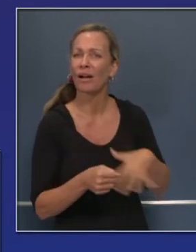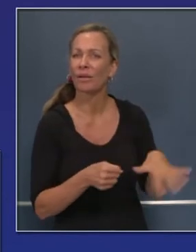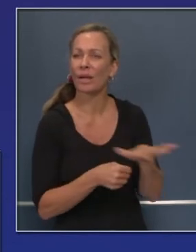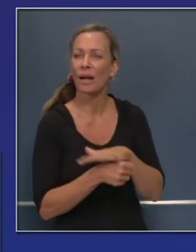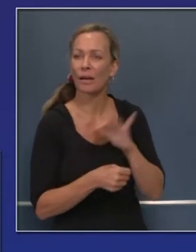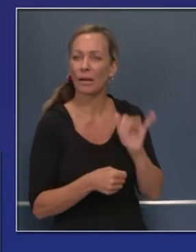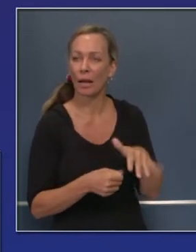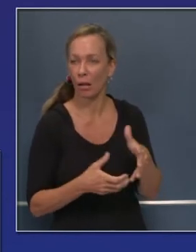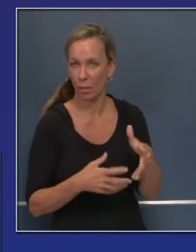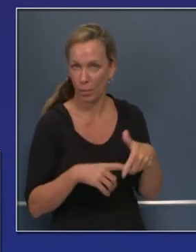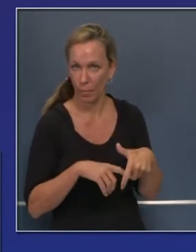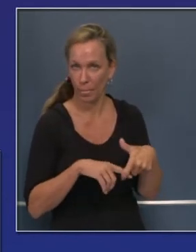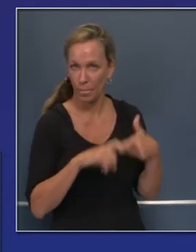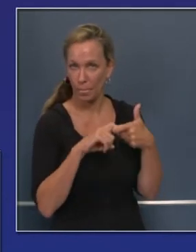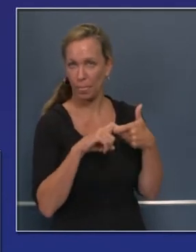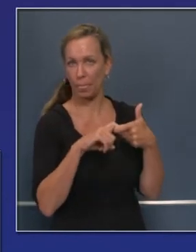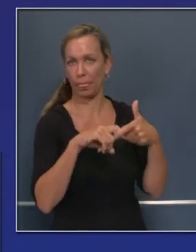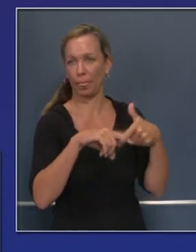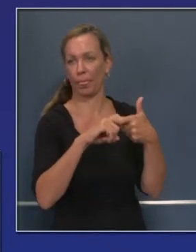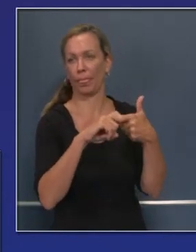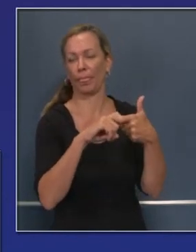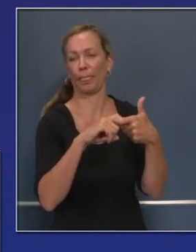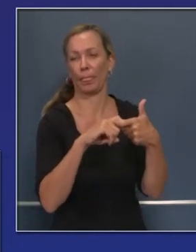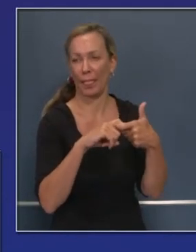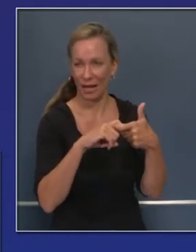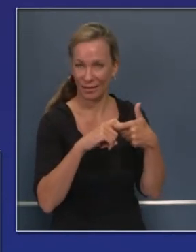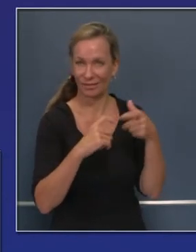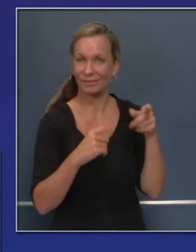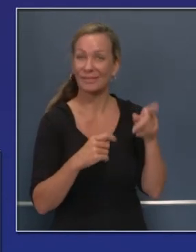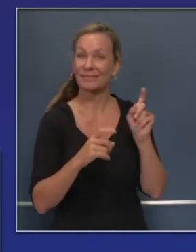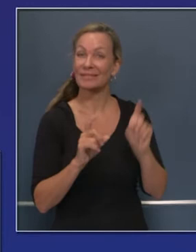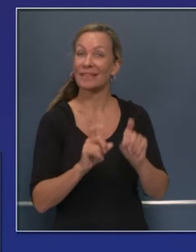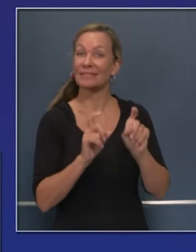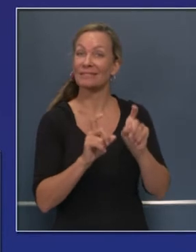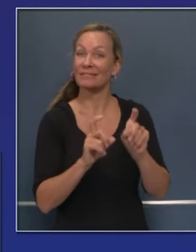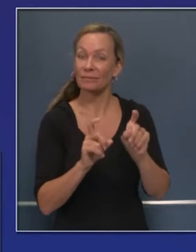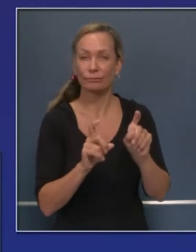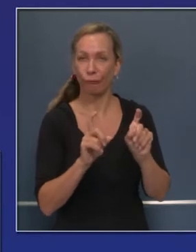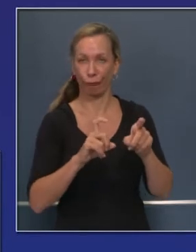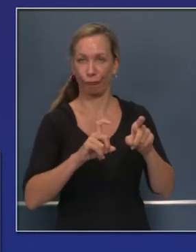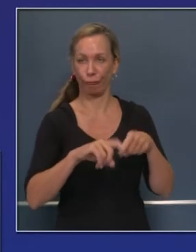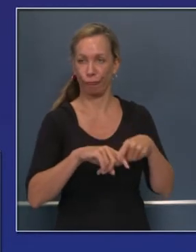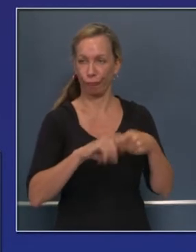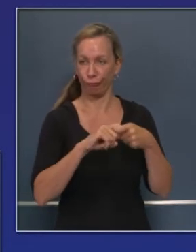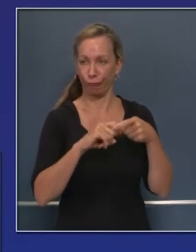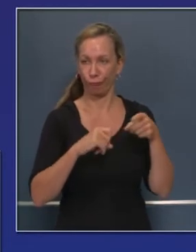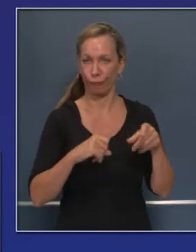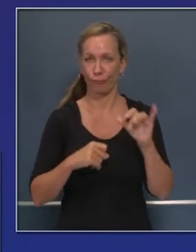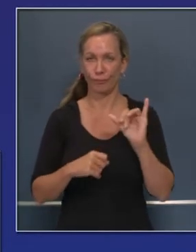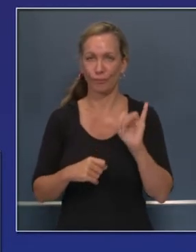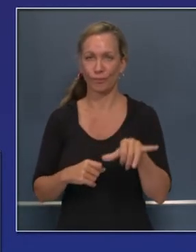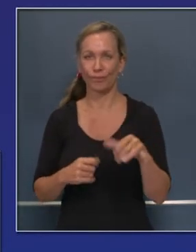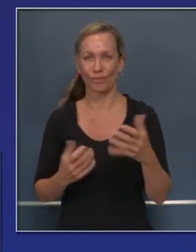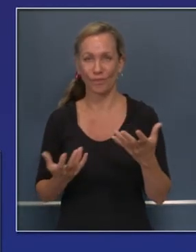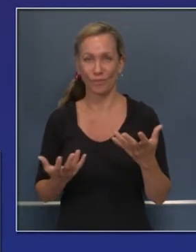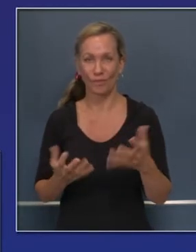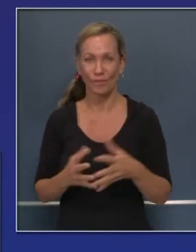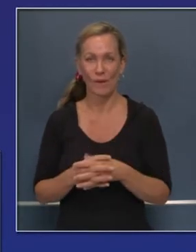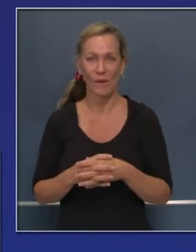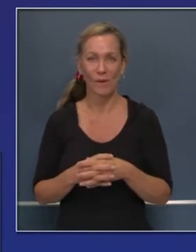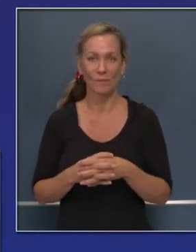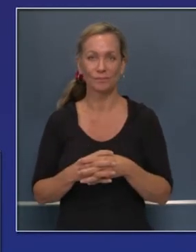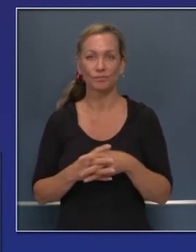seguimos obteniendo más de 102,000, más de 100,000 casos que han recibido exámenes